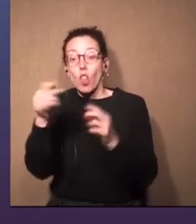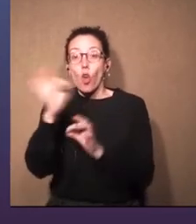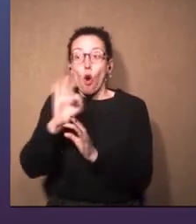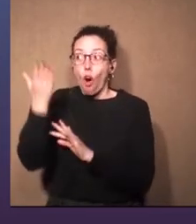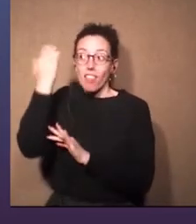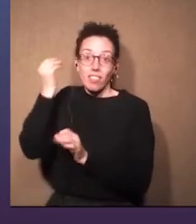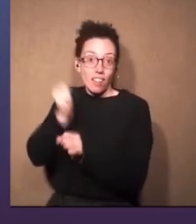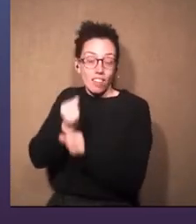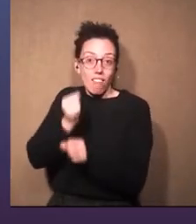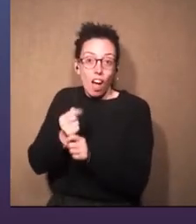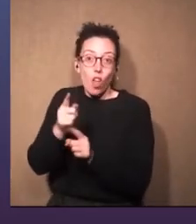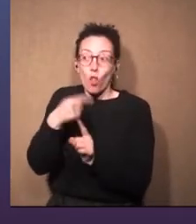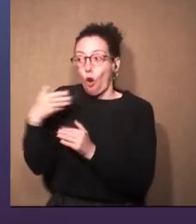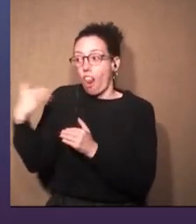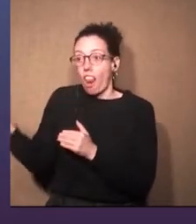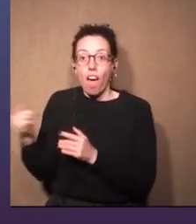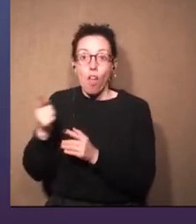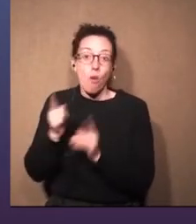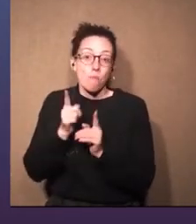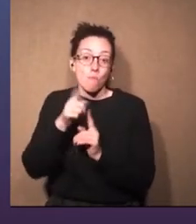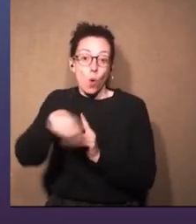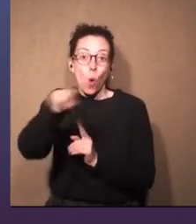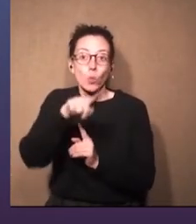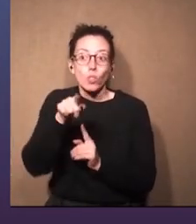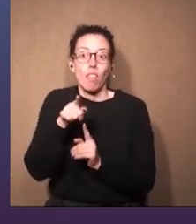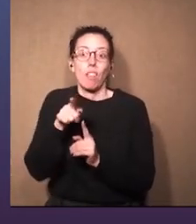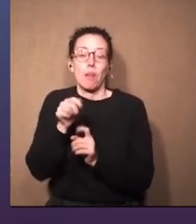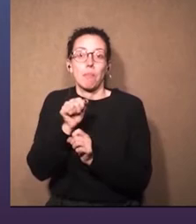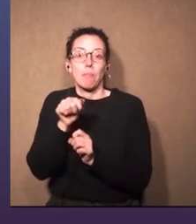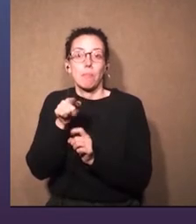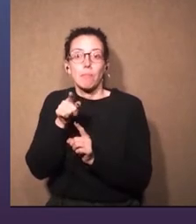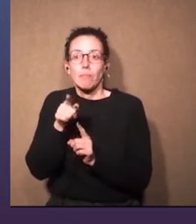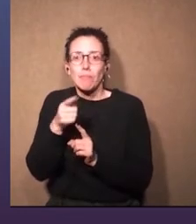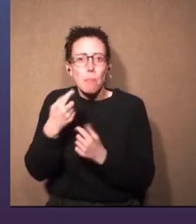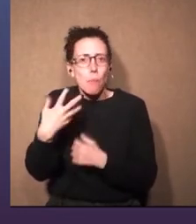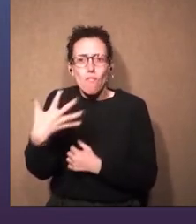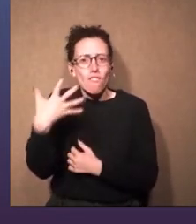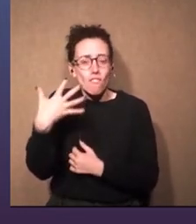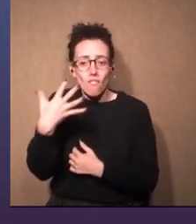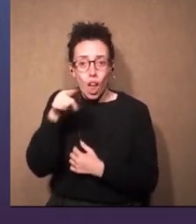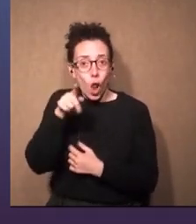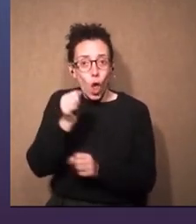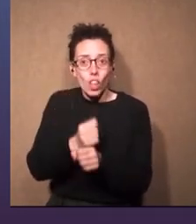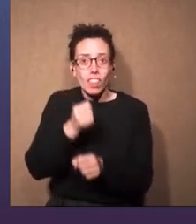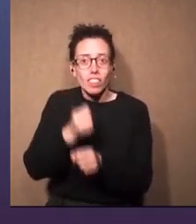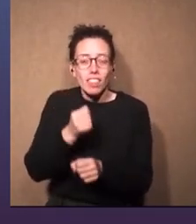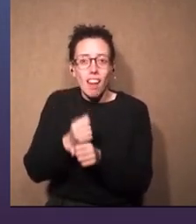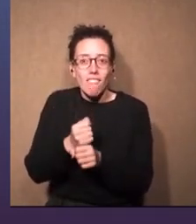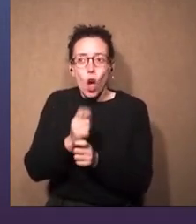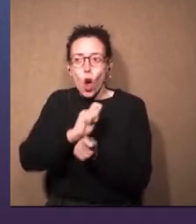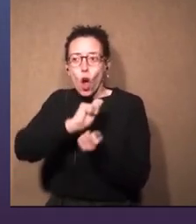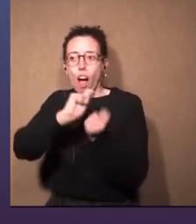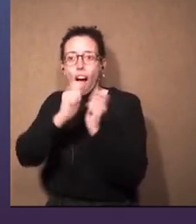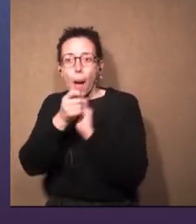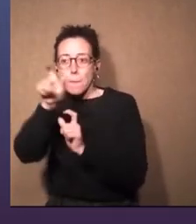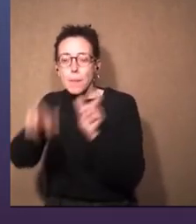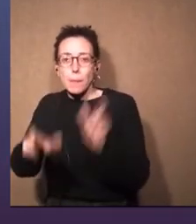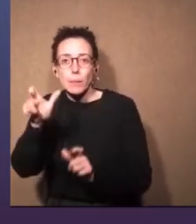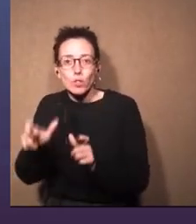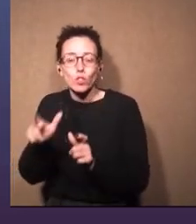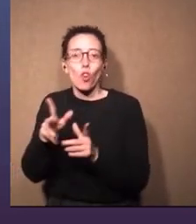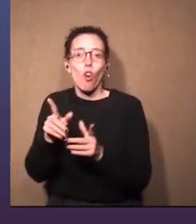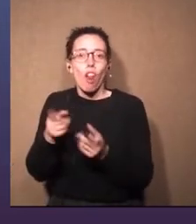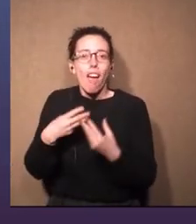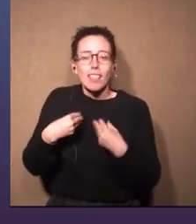están detrás trabajando como ustedes, o para que eso suceda, tiene tanto valor y mueve tantas emociones,